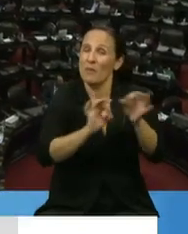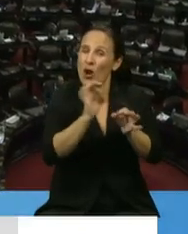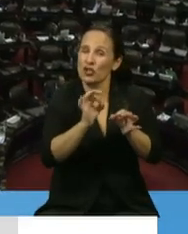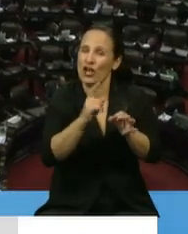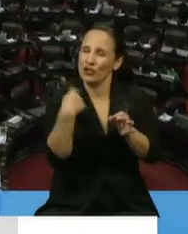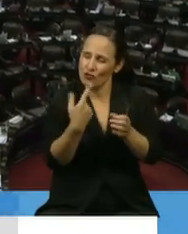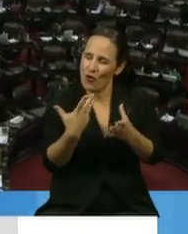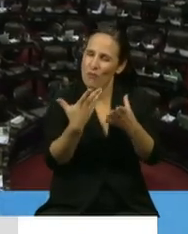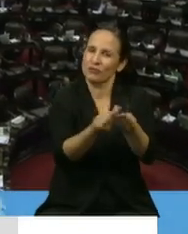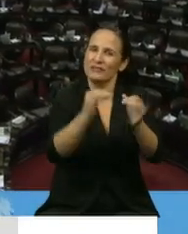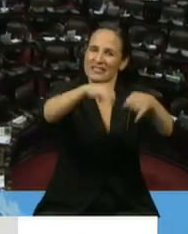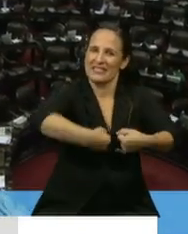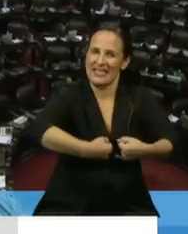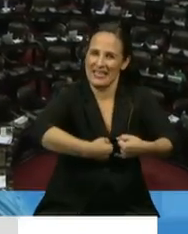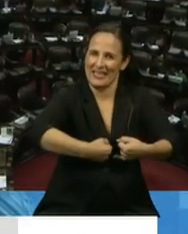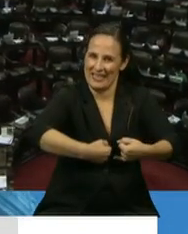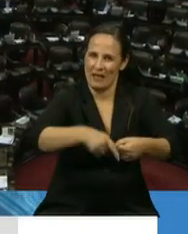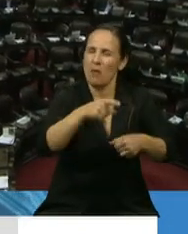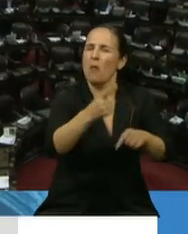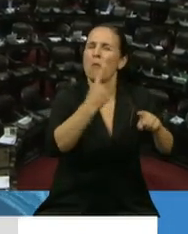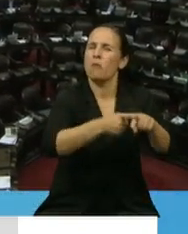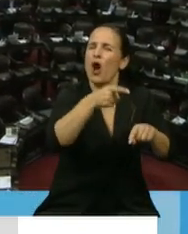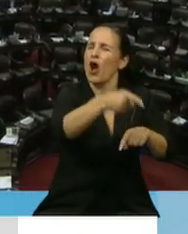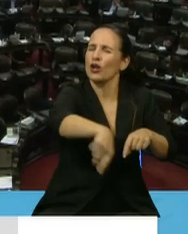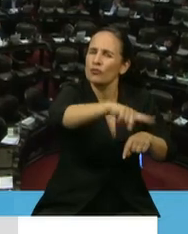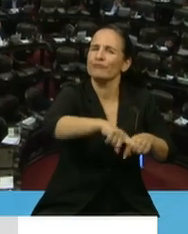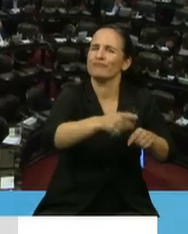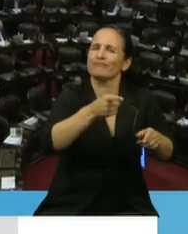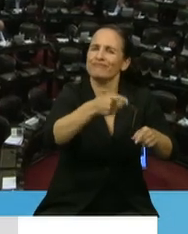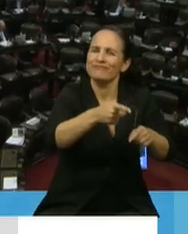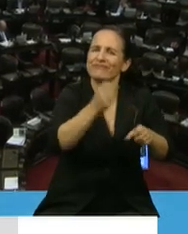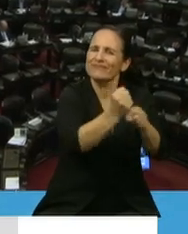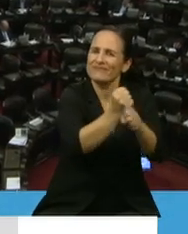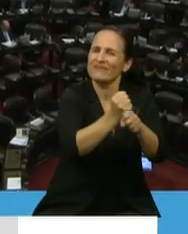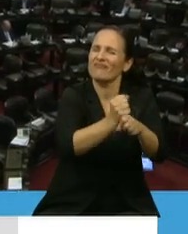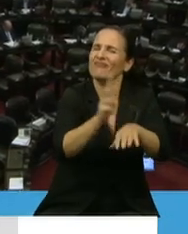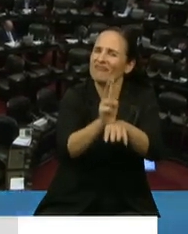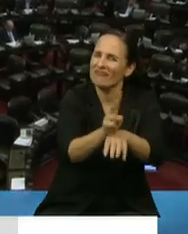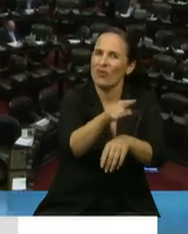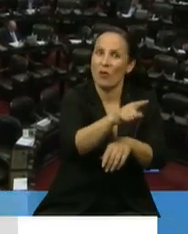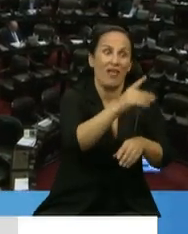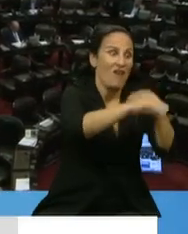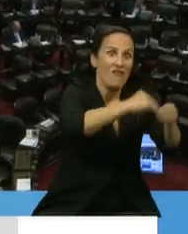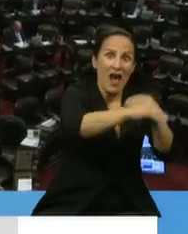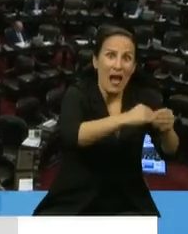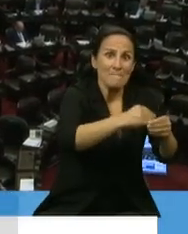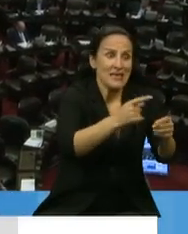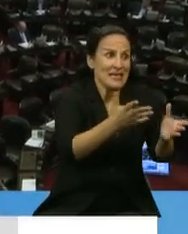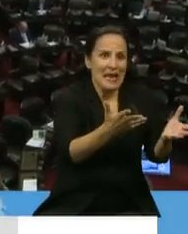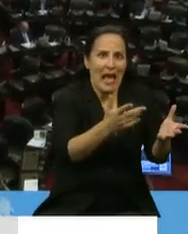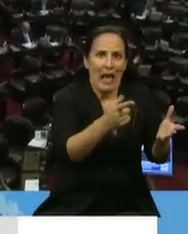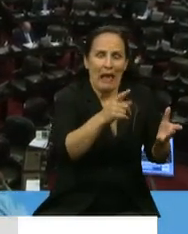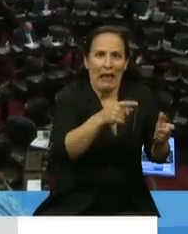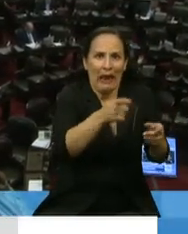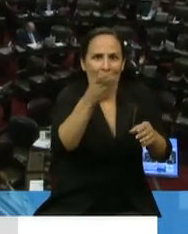línea de fuego, por estar al servicio de la pandemia, porque arriesgaron sus familias para estar en donde están,